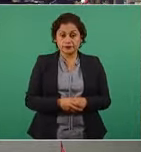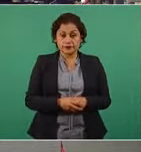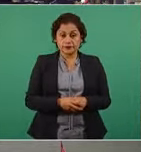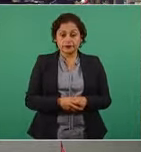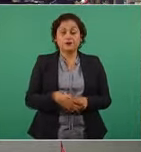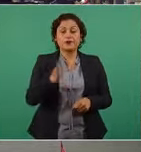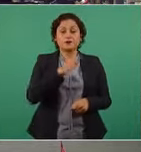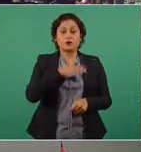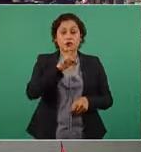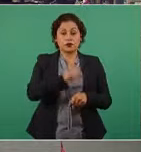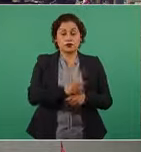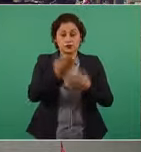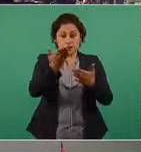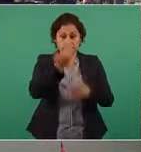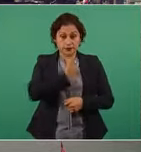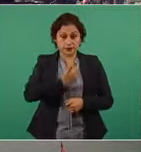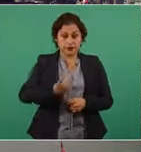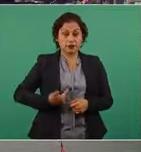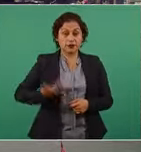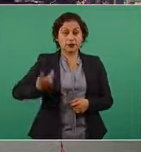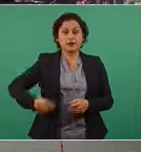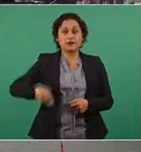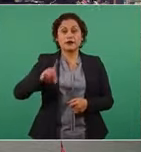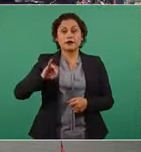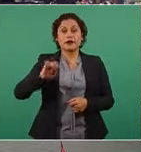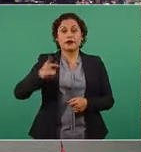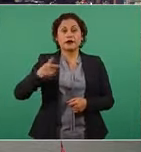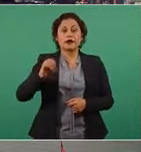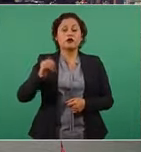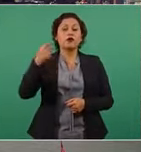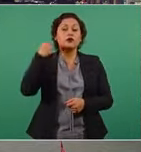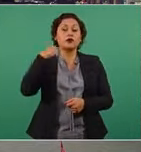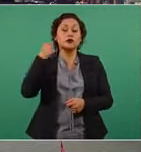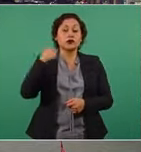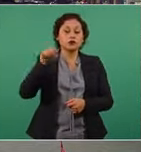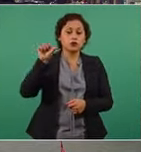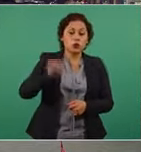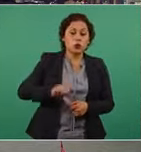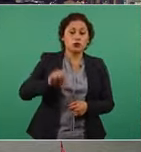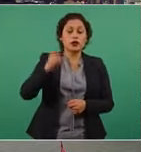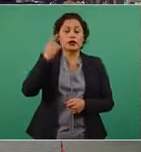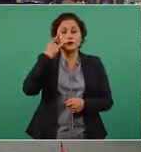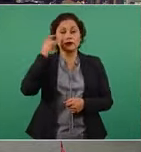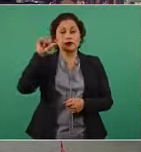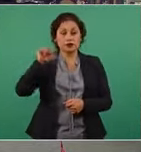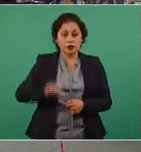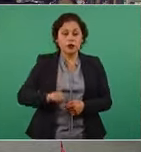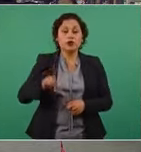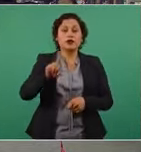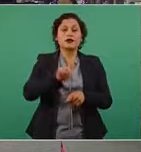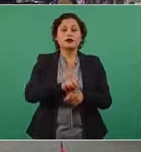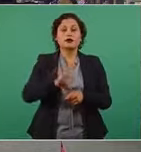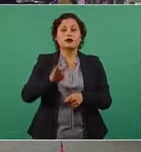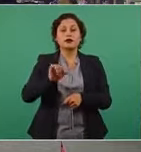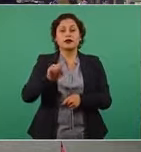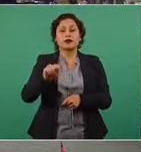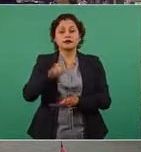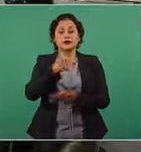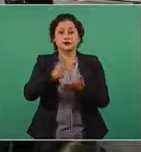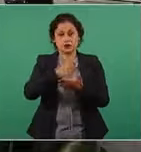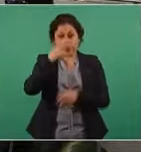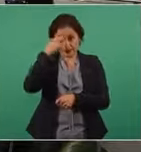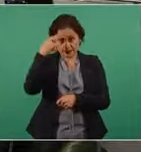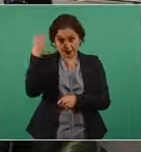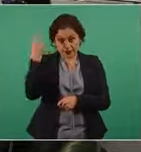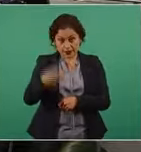Buenos días, señor presidente, Diego Elías Cedillo de Tabasco y Campeche hoy, Quintana Roo y Diario Basta en la Ciudad de México. Buenos días a todos y a